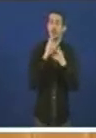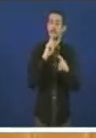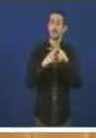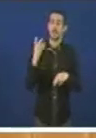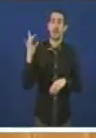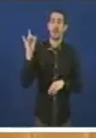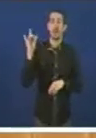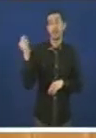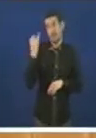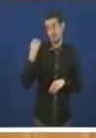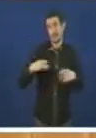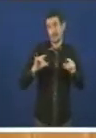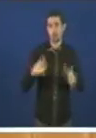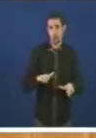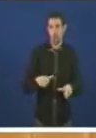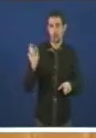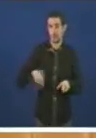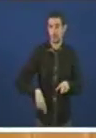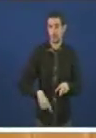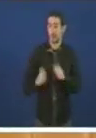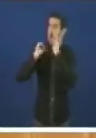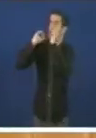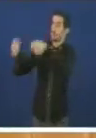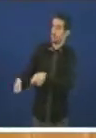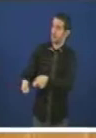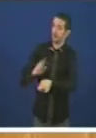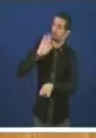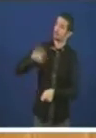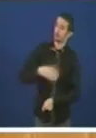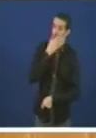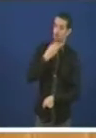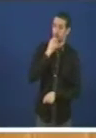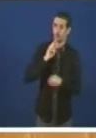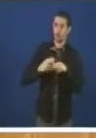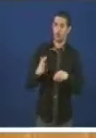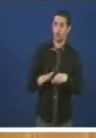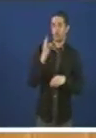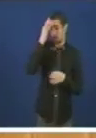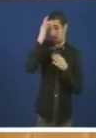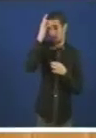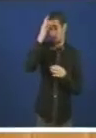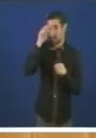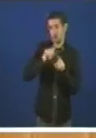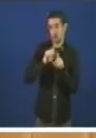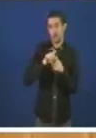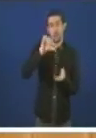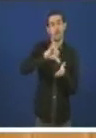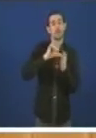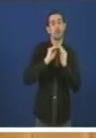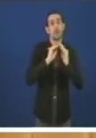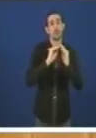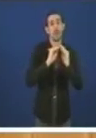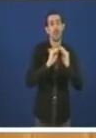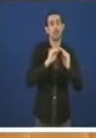que deis moi ben vostedes para para e pedimos que concreten o centro de reparación naval da Ría Ferrol xe unha presidente feijou no ano